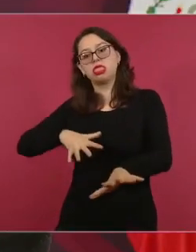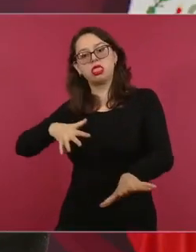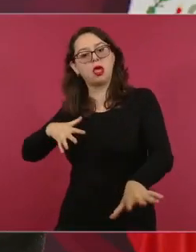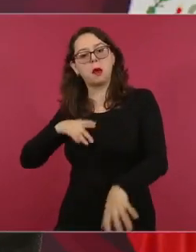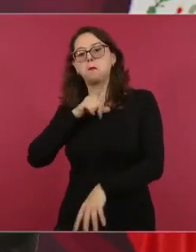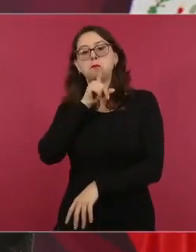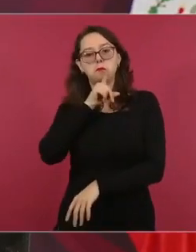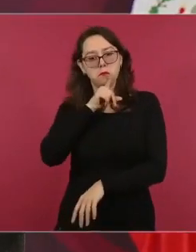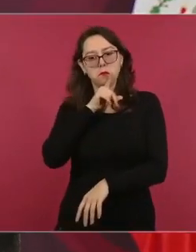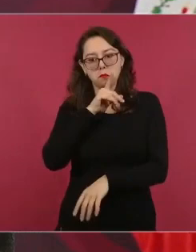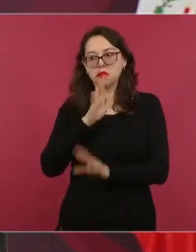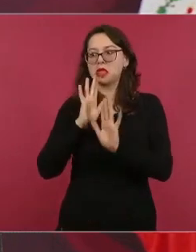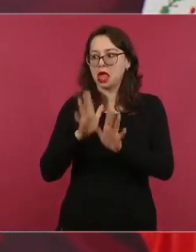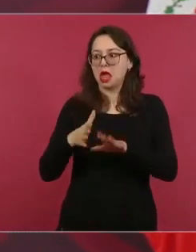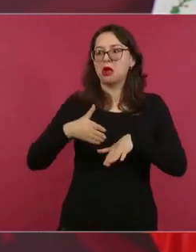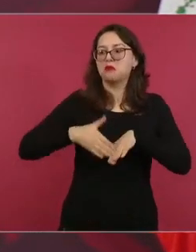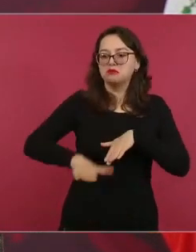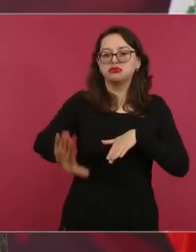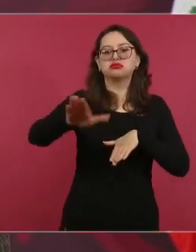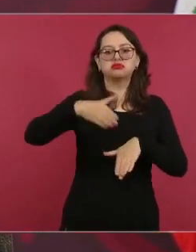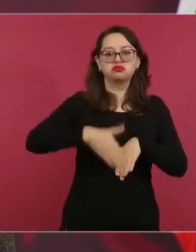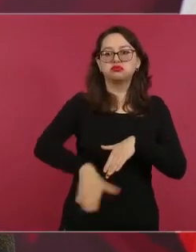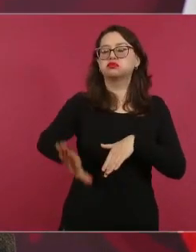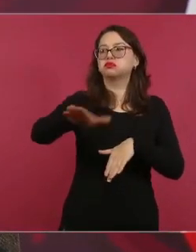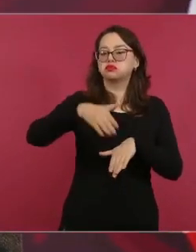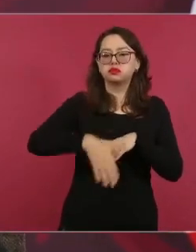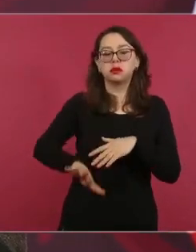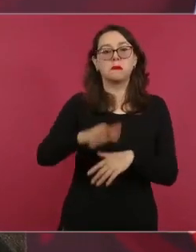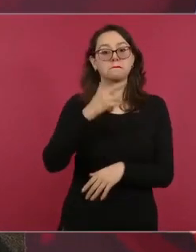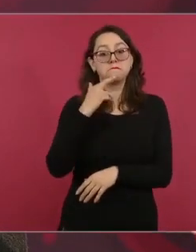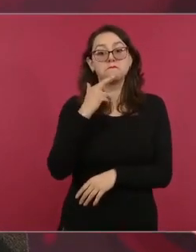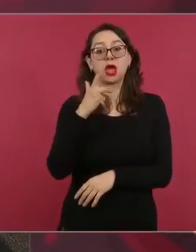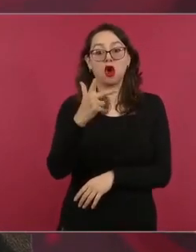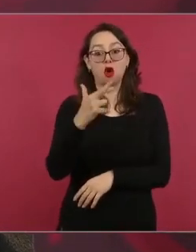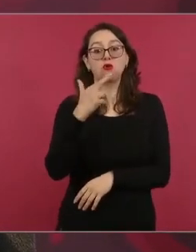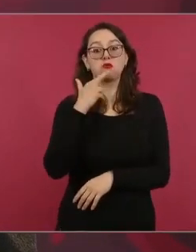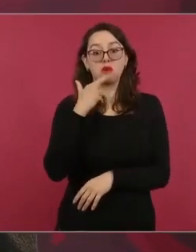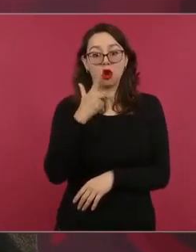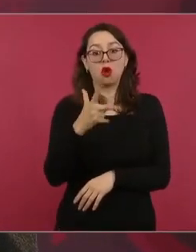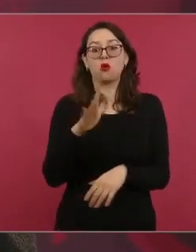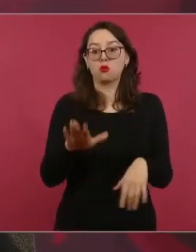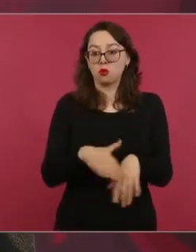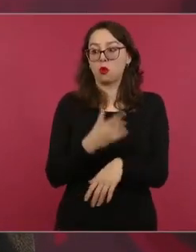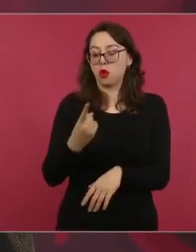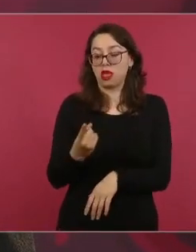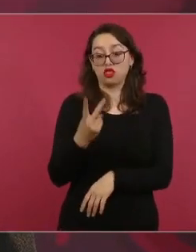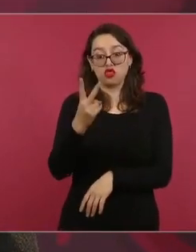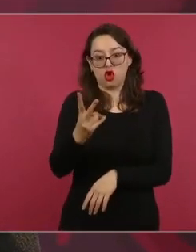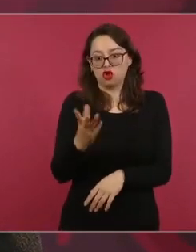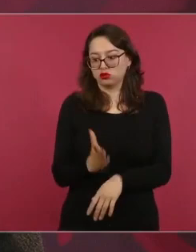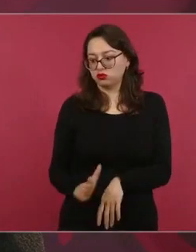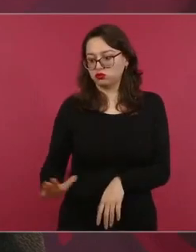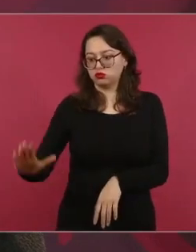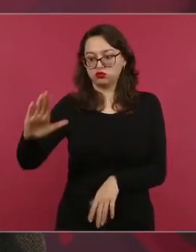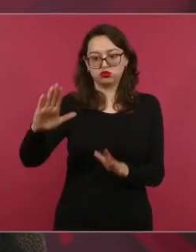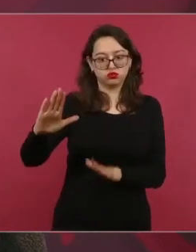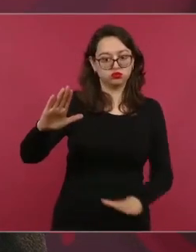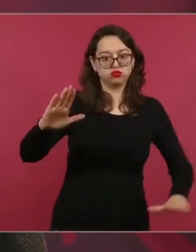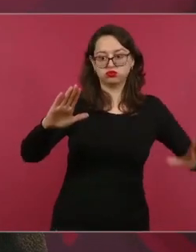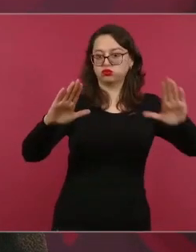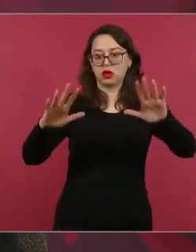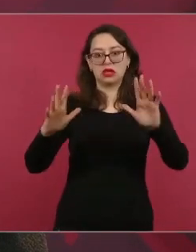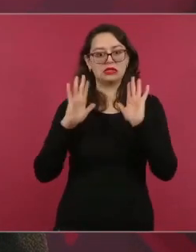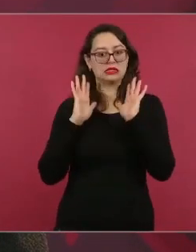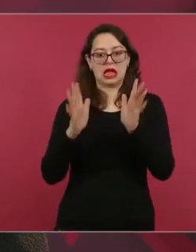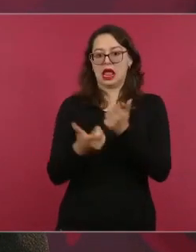por la costera, porque ya están funcionando estos dos libramientos.